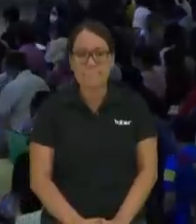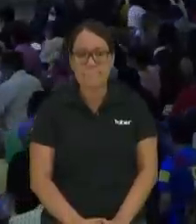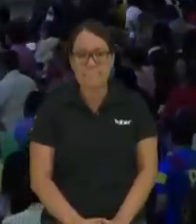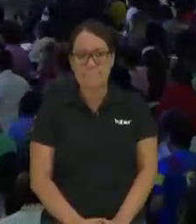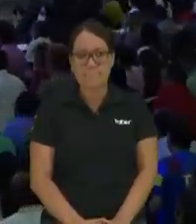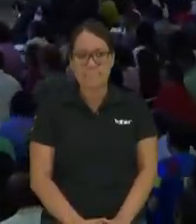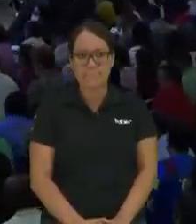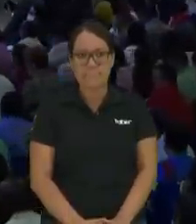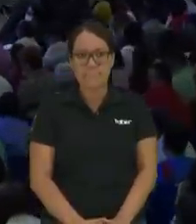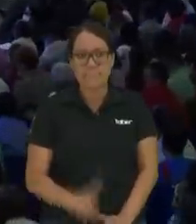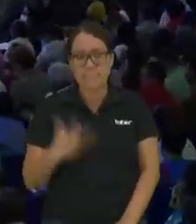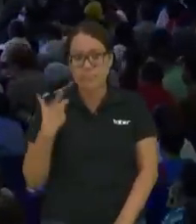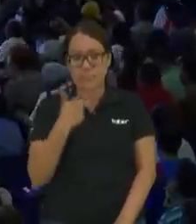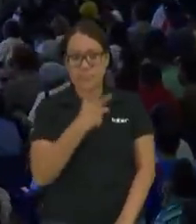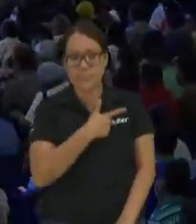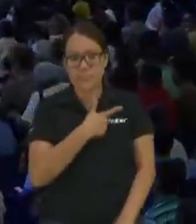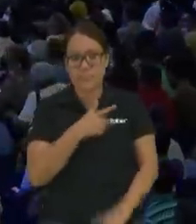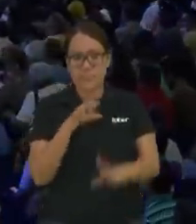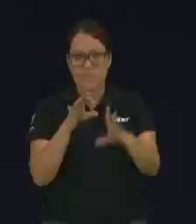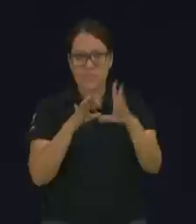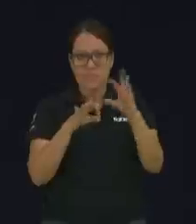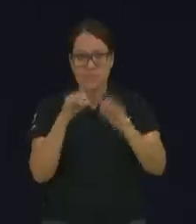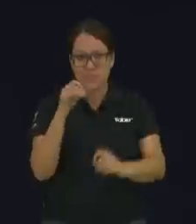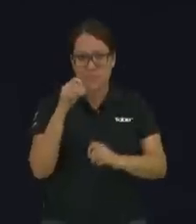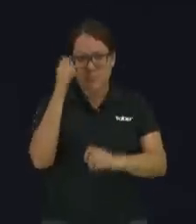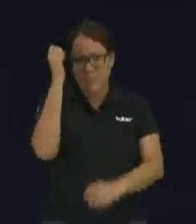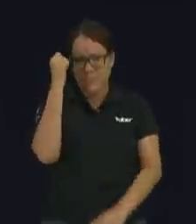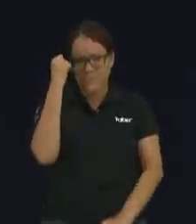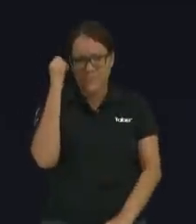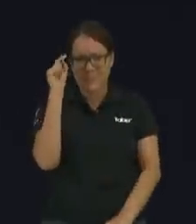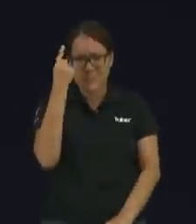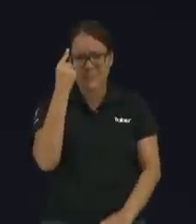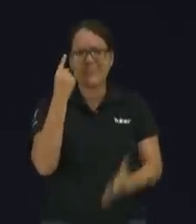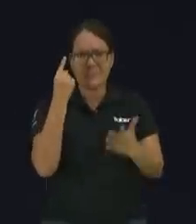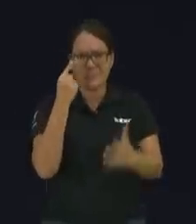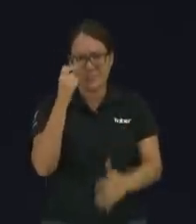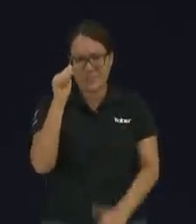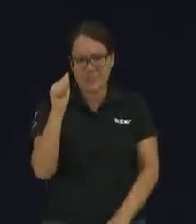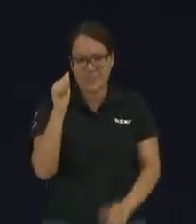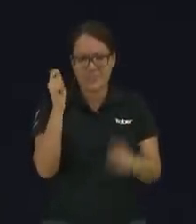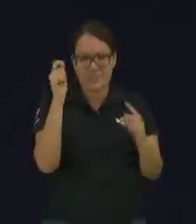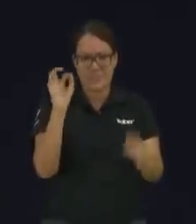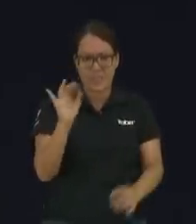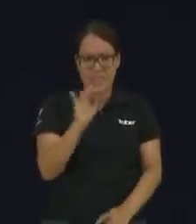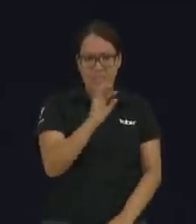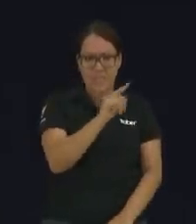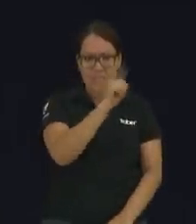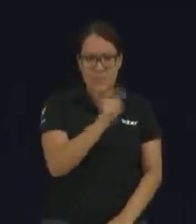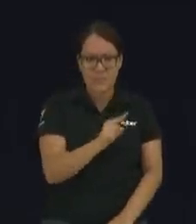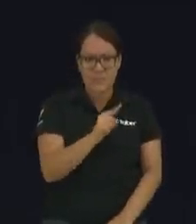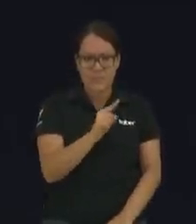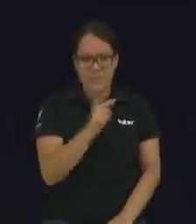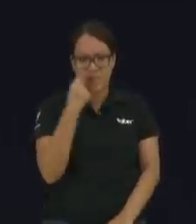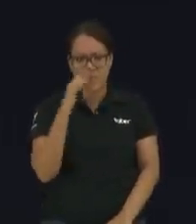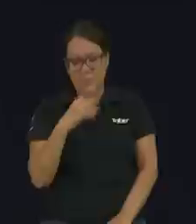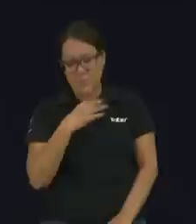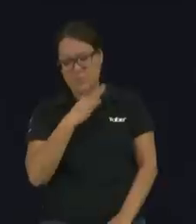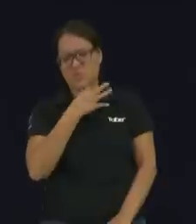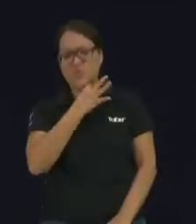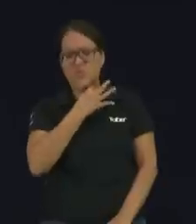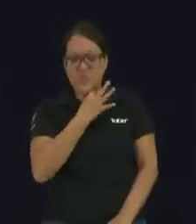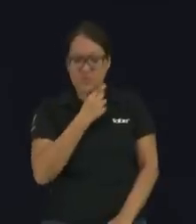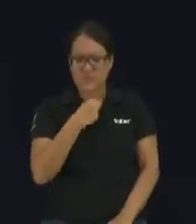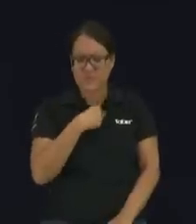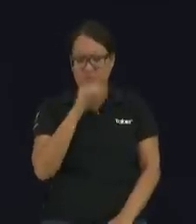Algunos de nosotros, lo primero que aprendimos fue el abecedario. Y una de las curiosidades desde que yo nací hasta el día de hoy, a mis